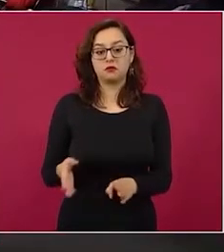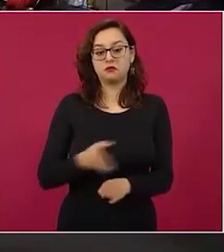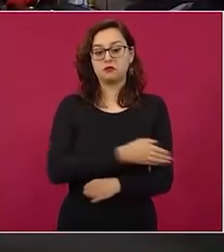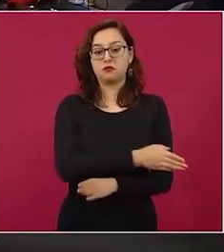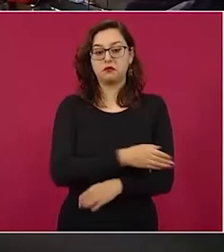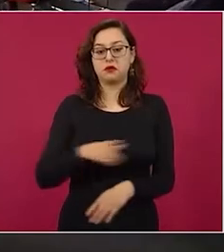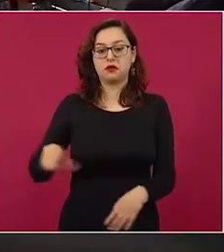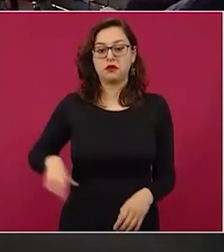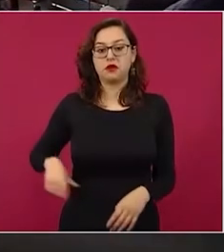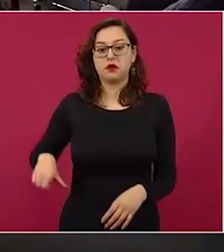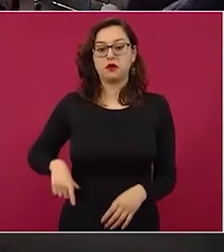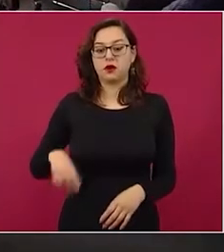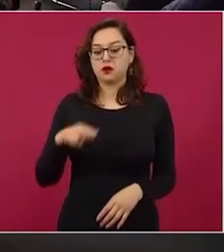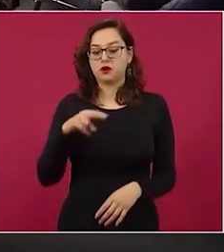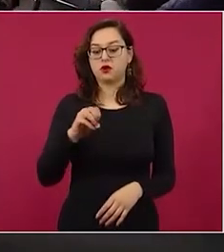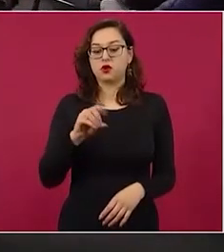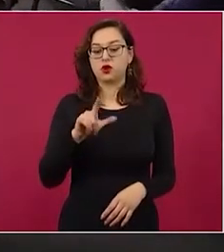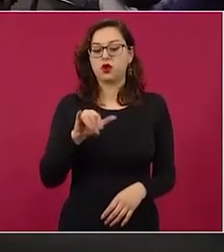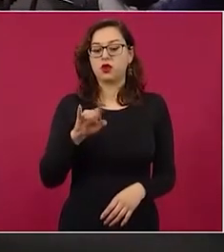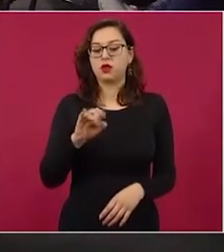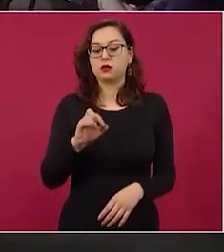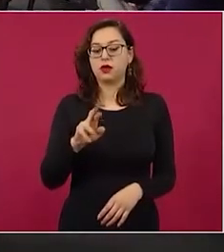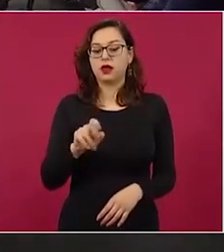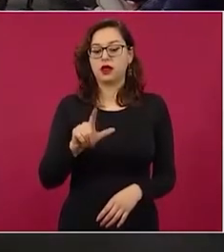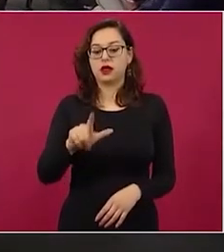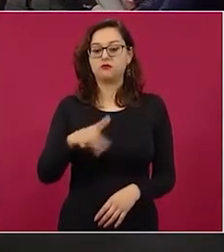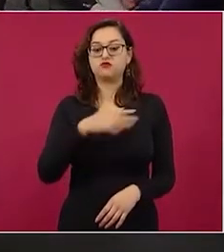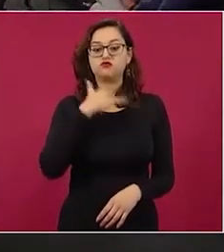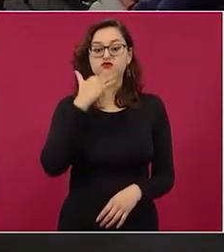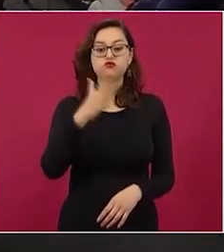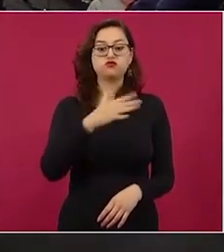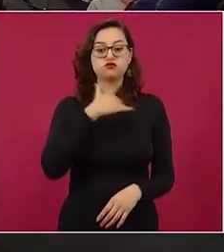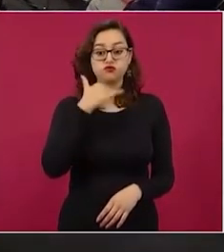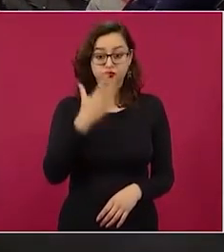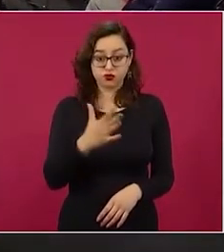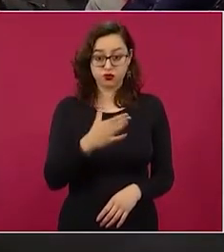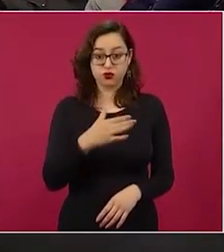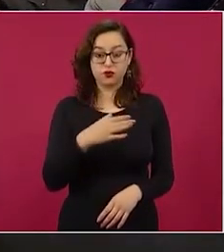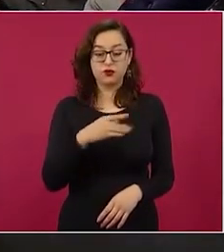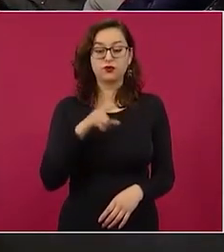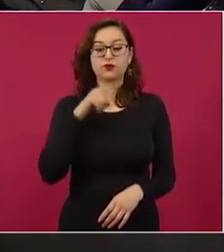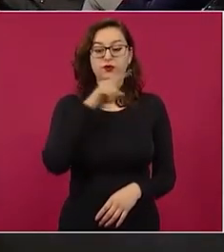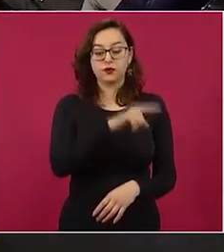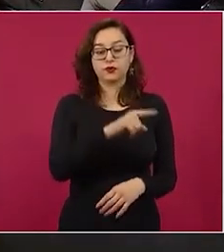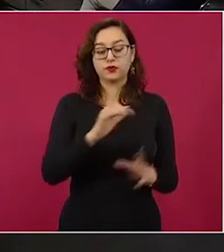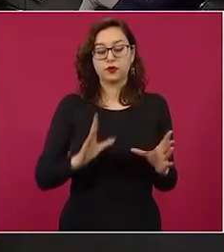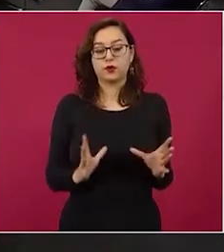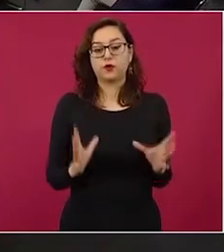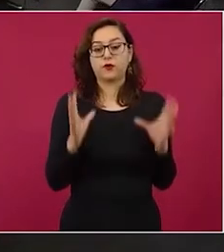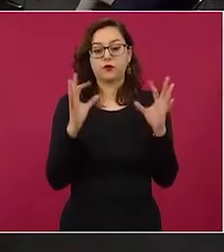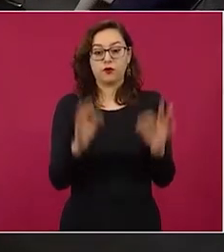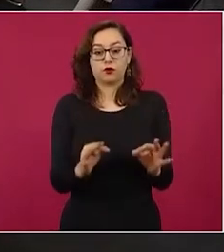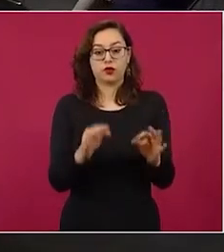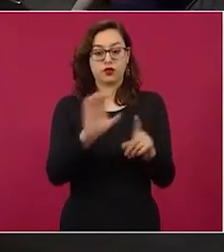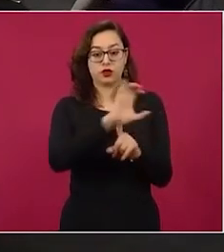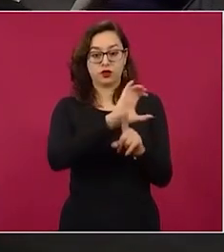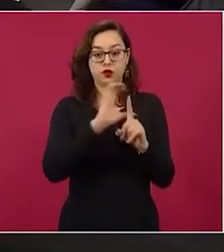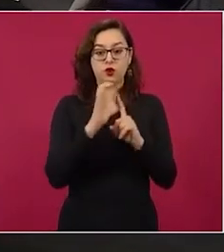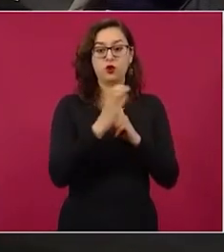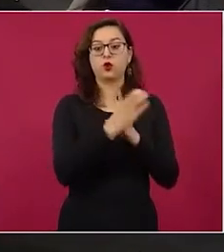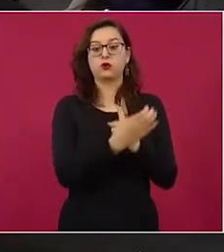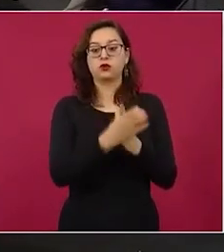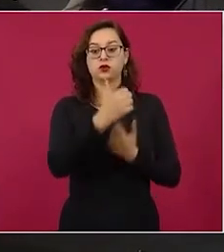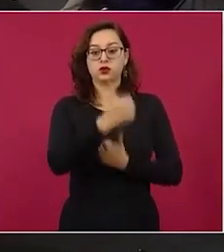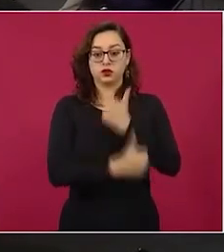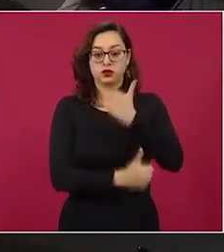corruptos la llamada comisión de